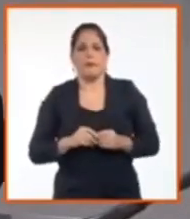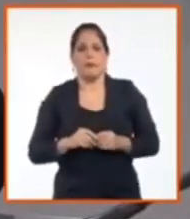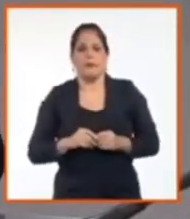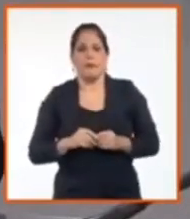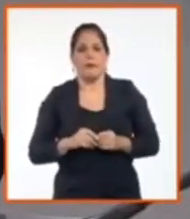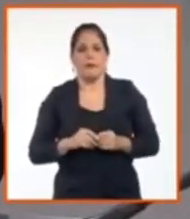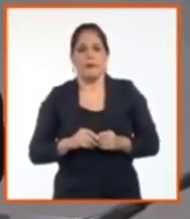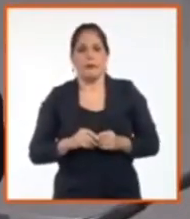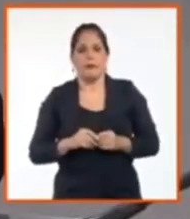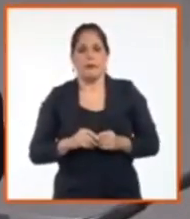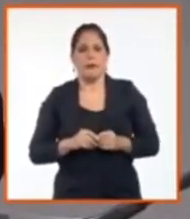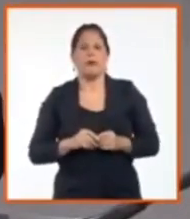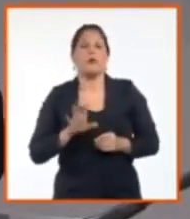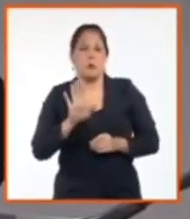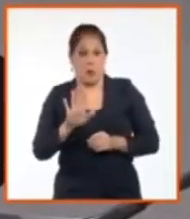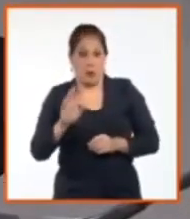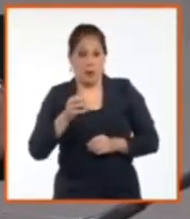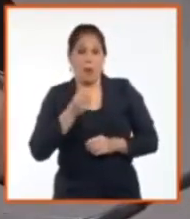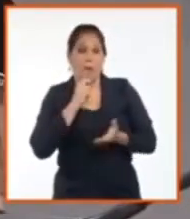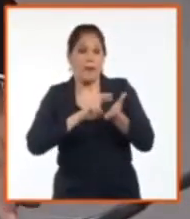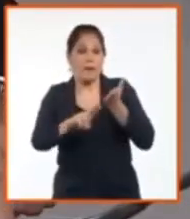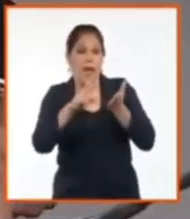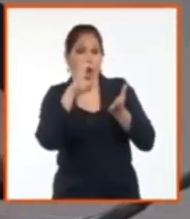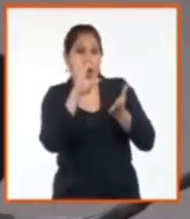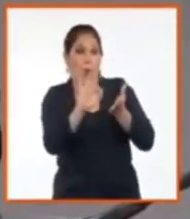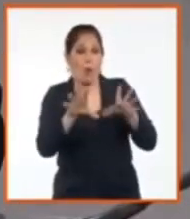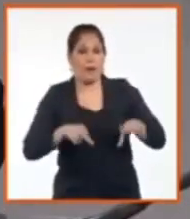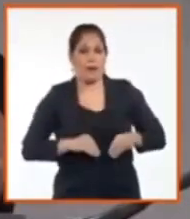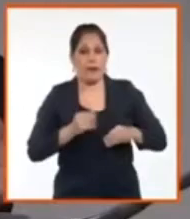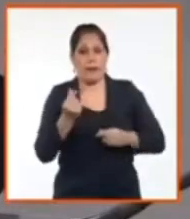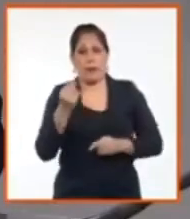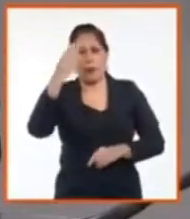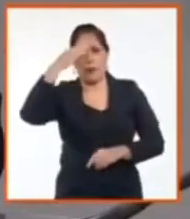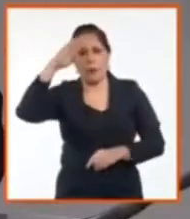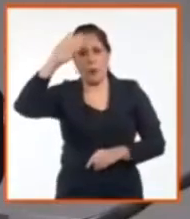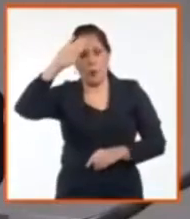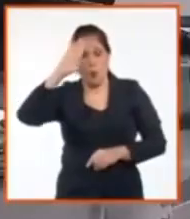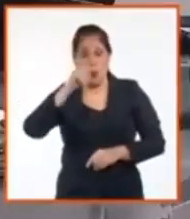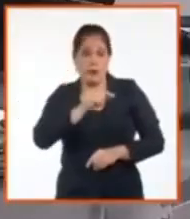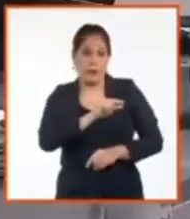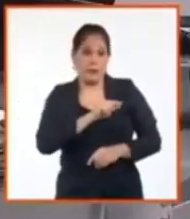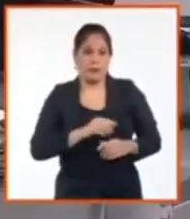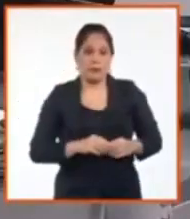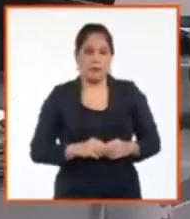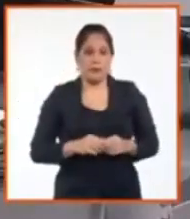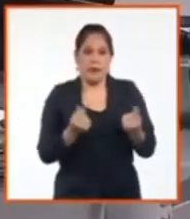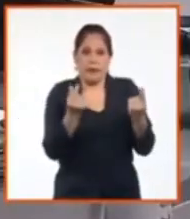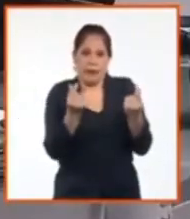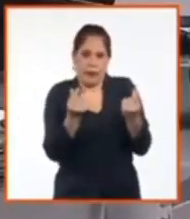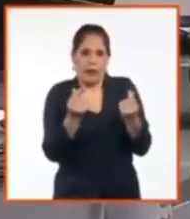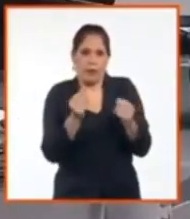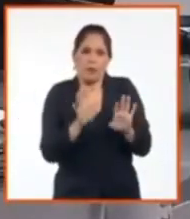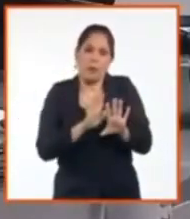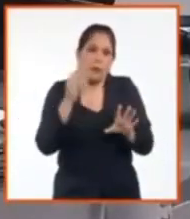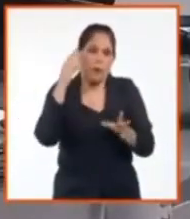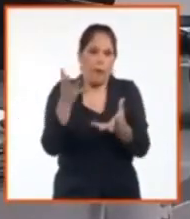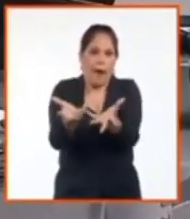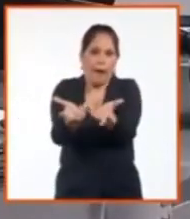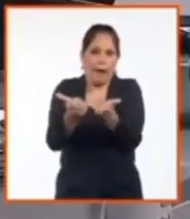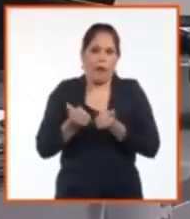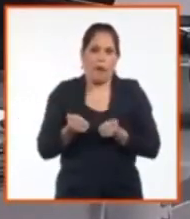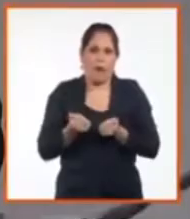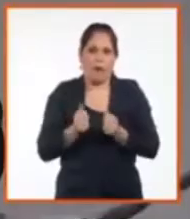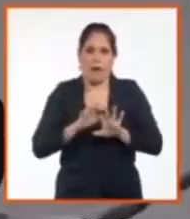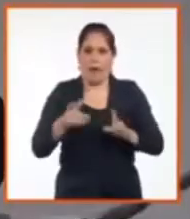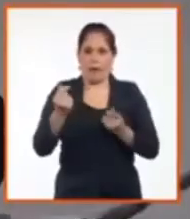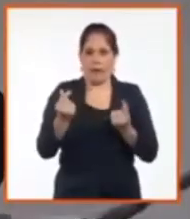negativas de los bancos de trabajar con nosotros. Hace solamente... Y ese dinero que ustedes previeron para comprar materias primas también para